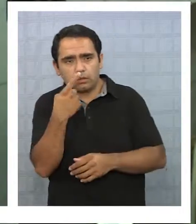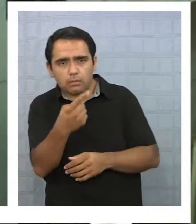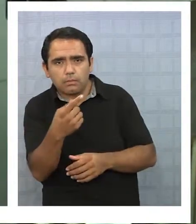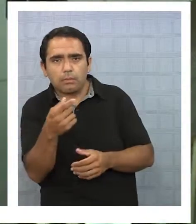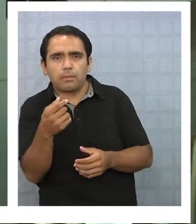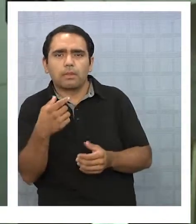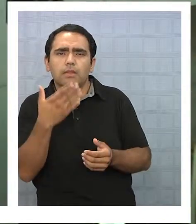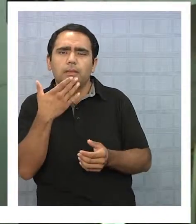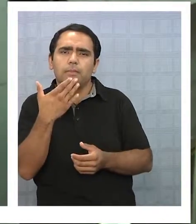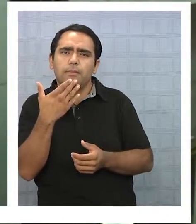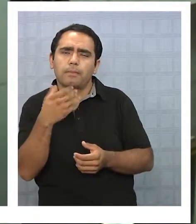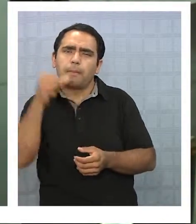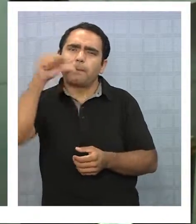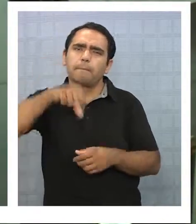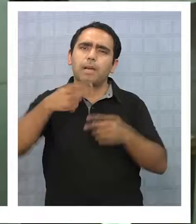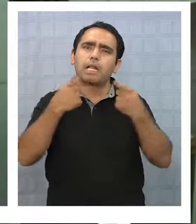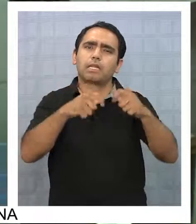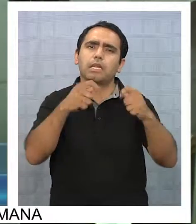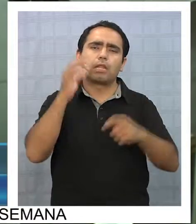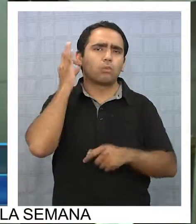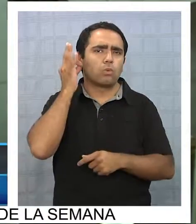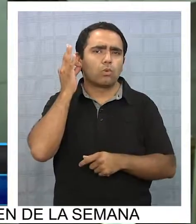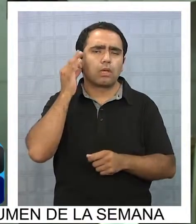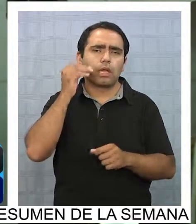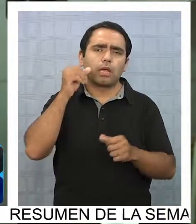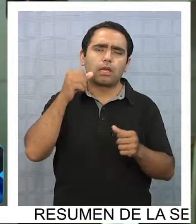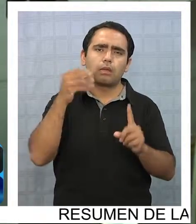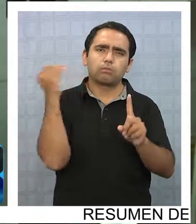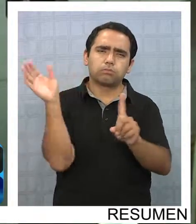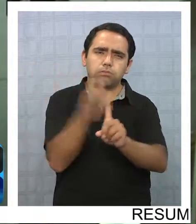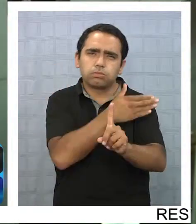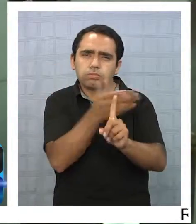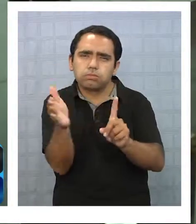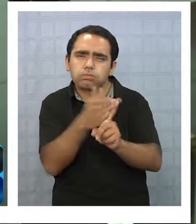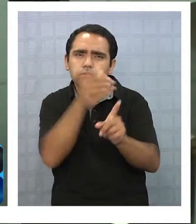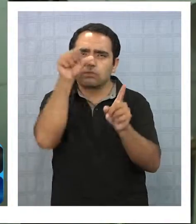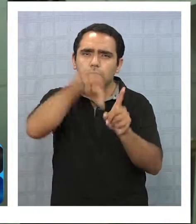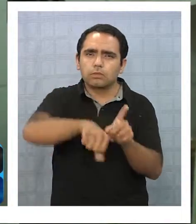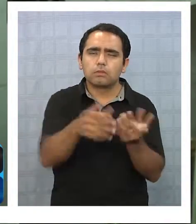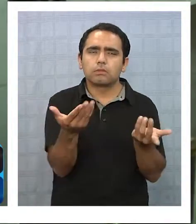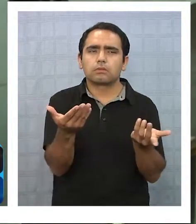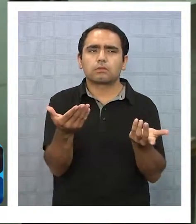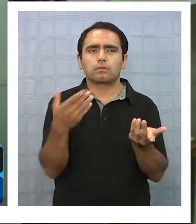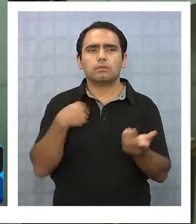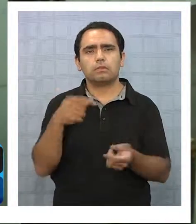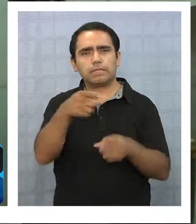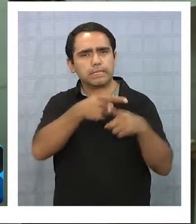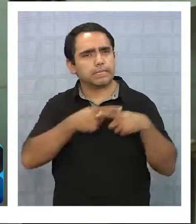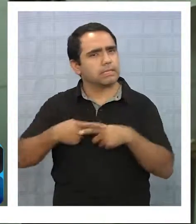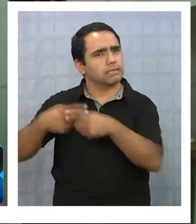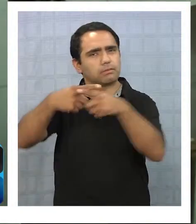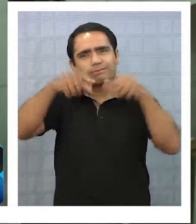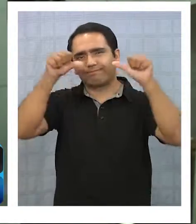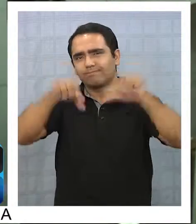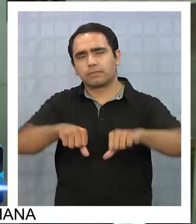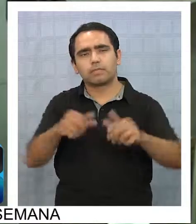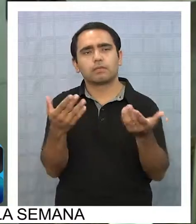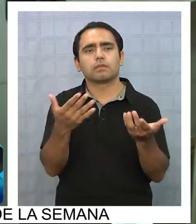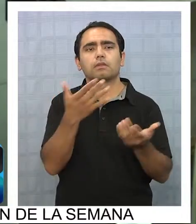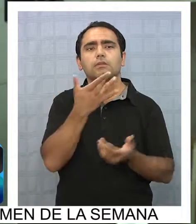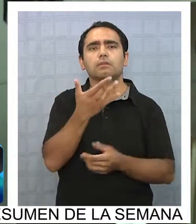el punto de vista del maltrato de la mujer, es algo terrible, algo tremendo. Como sociedad está gatillando algo terrible.